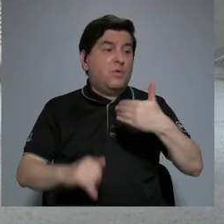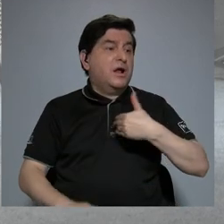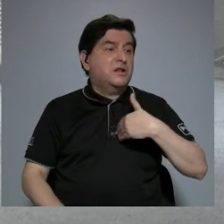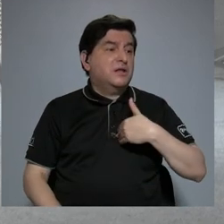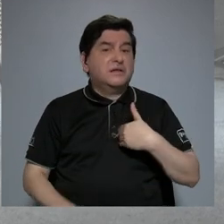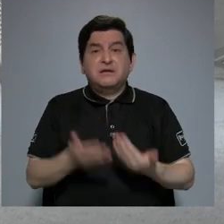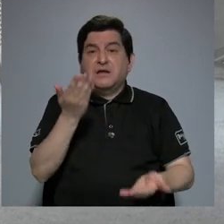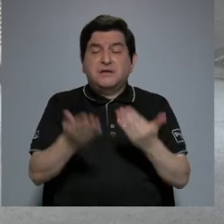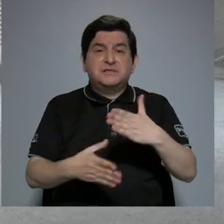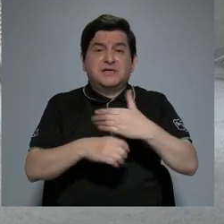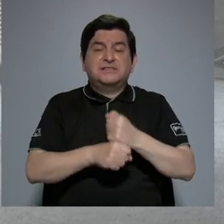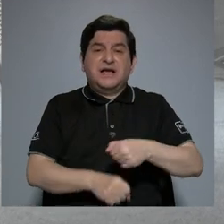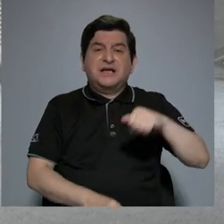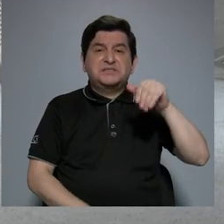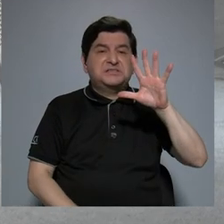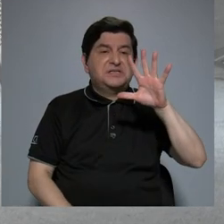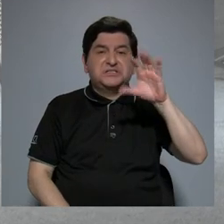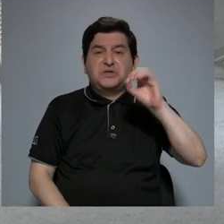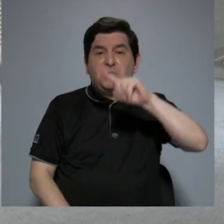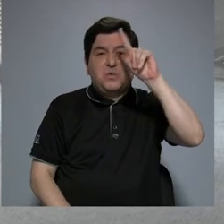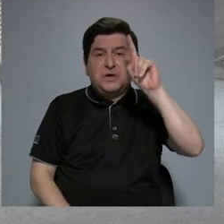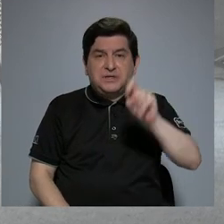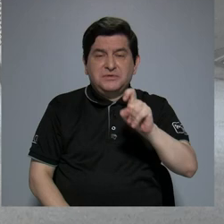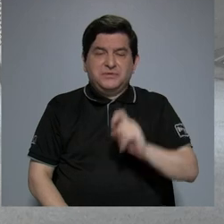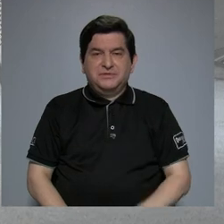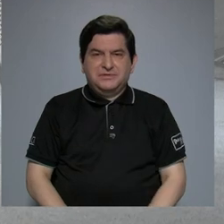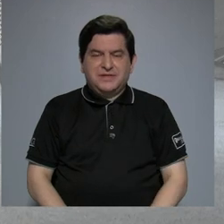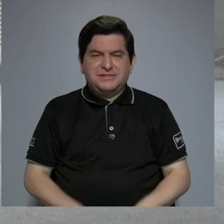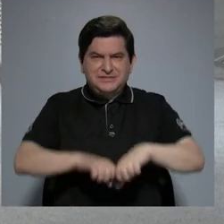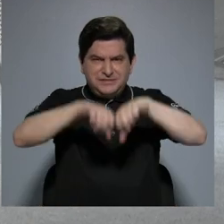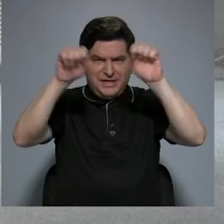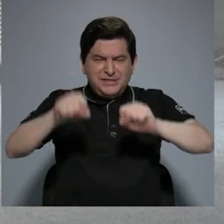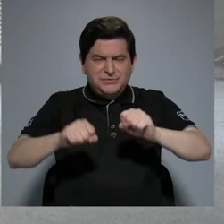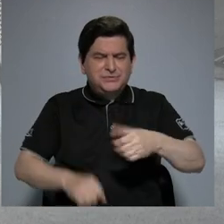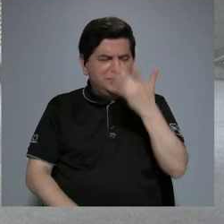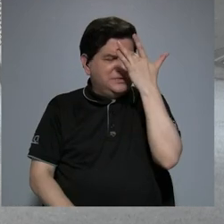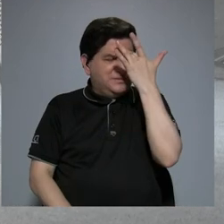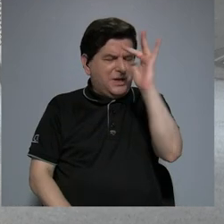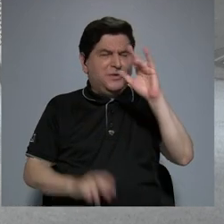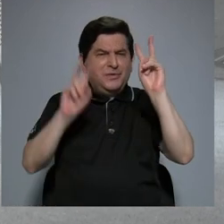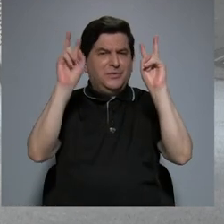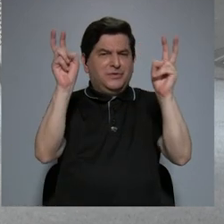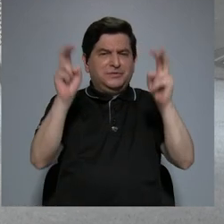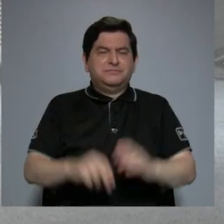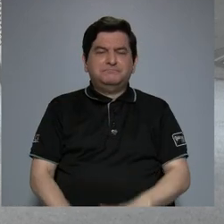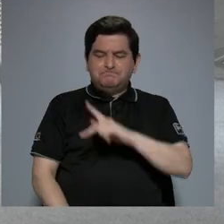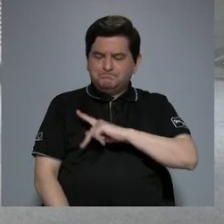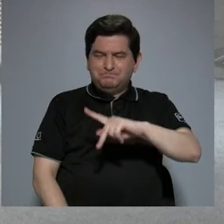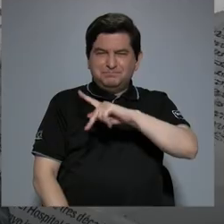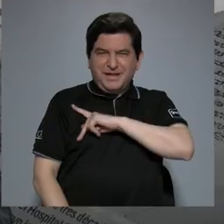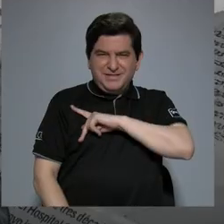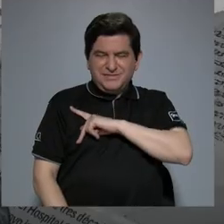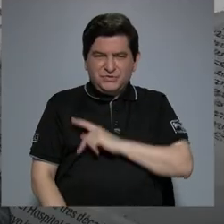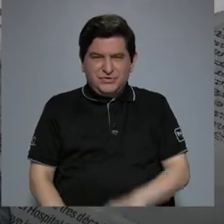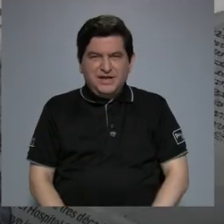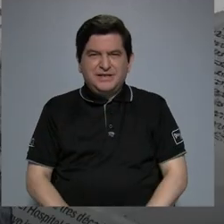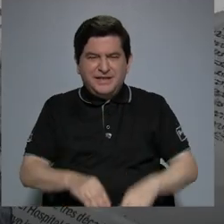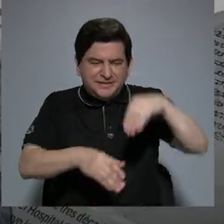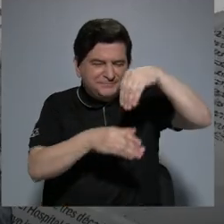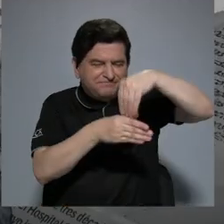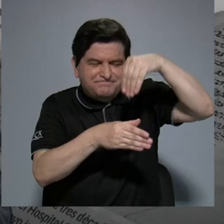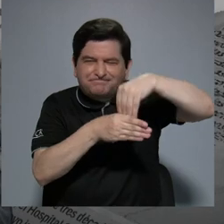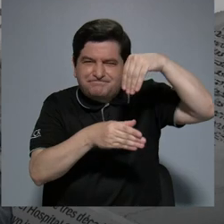tenido si hace las 50 ítems. Entonces, es un sistema inteligente, personaliza los